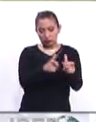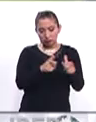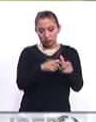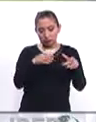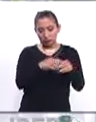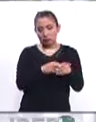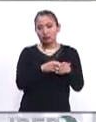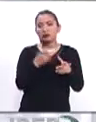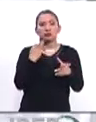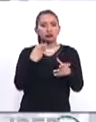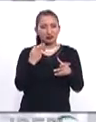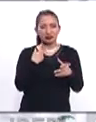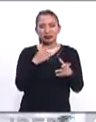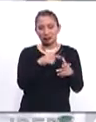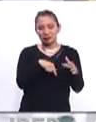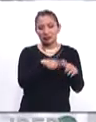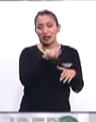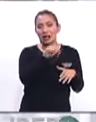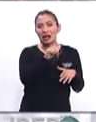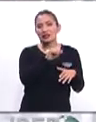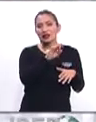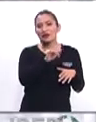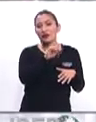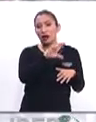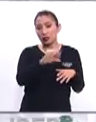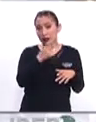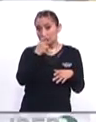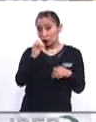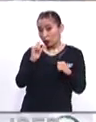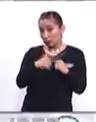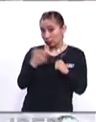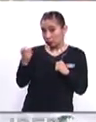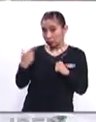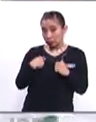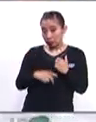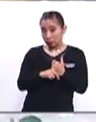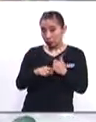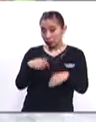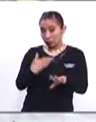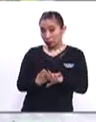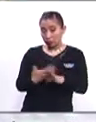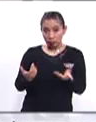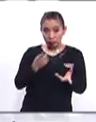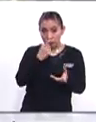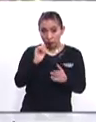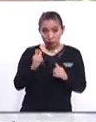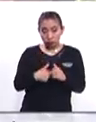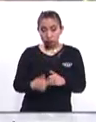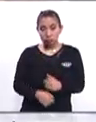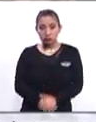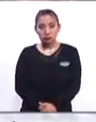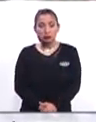partido político, un grupo político de las FARC, ¿ha expresado algo acerca de este atentado? ¿Han dicho algo al respecto?